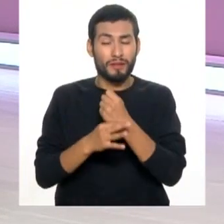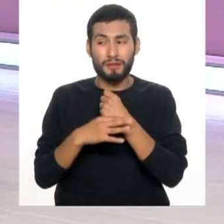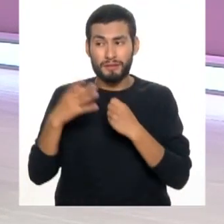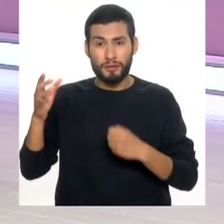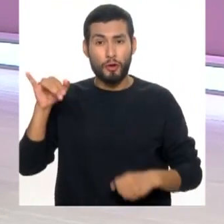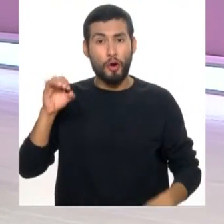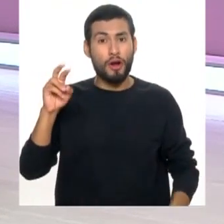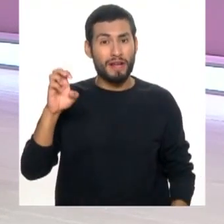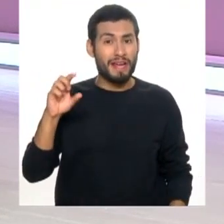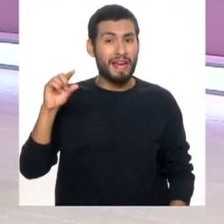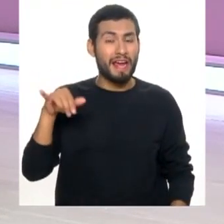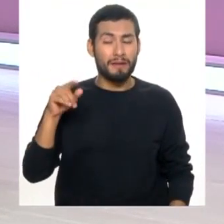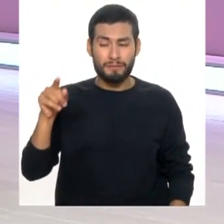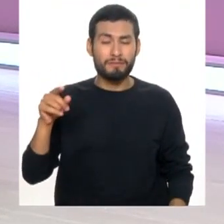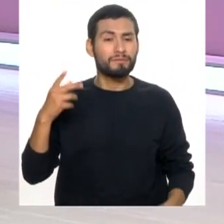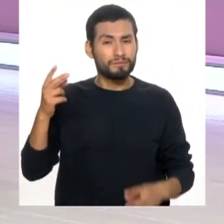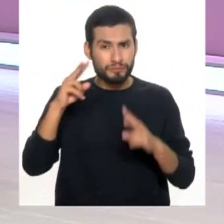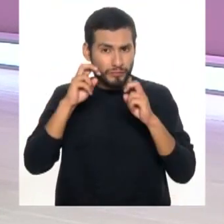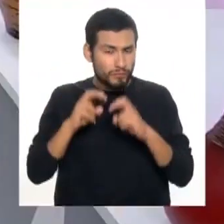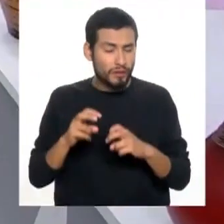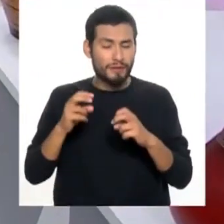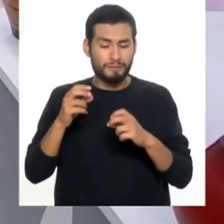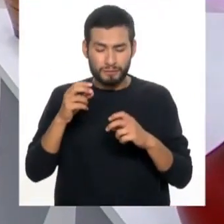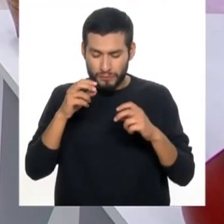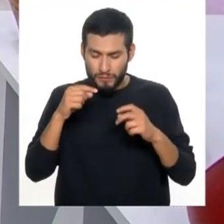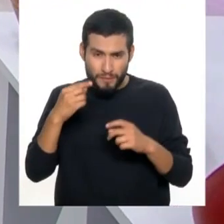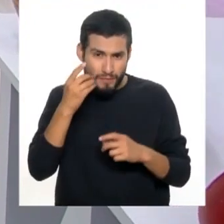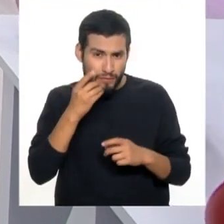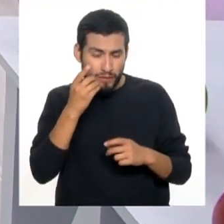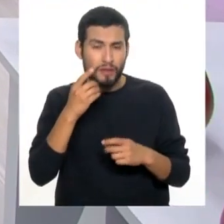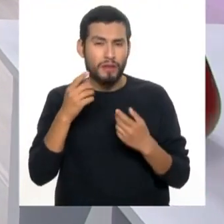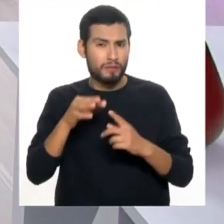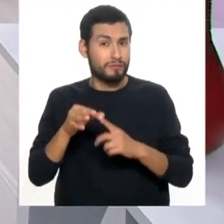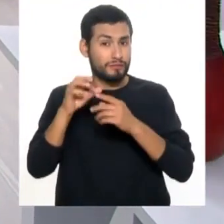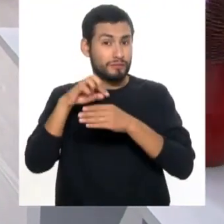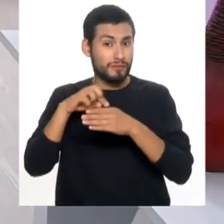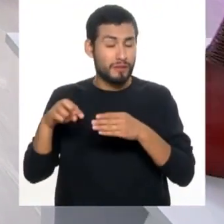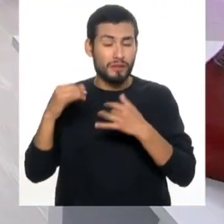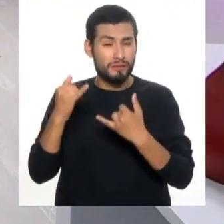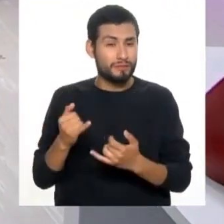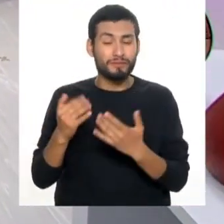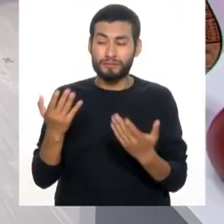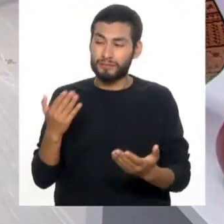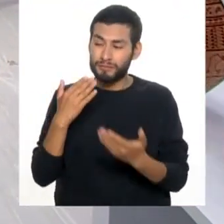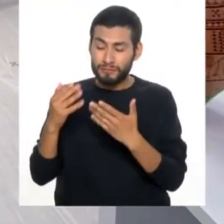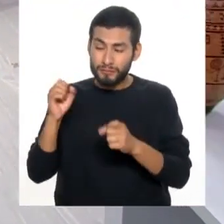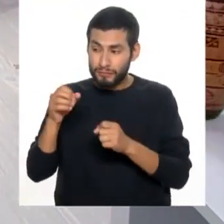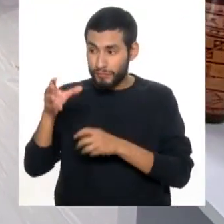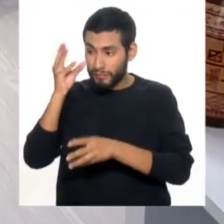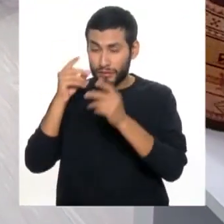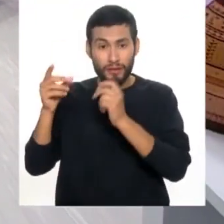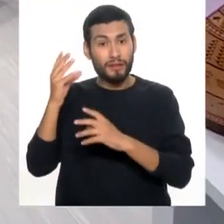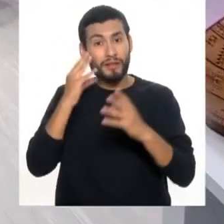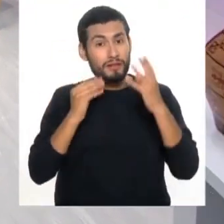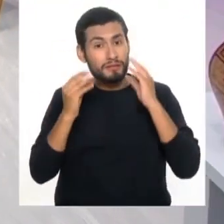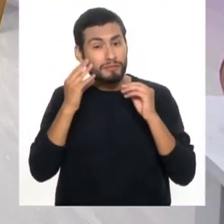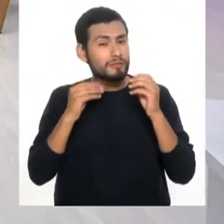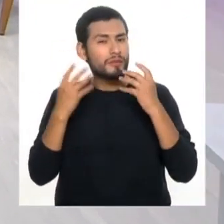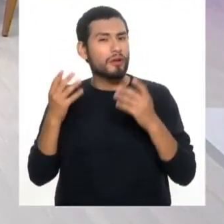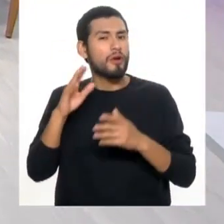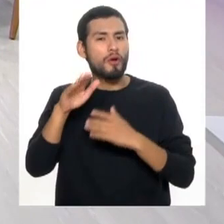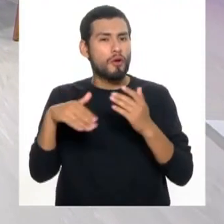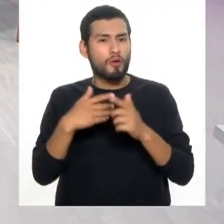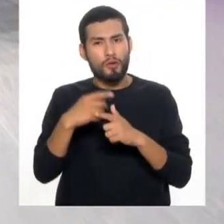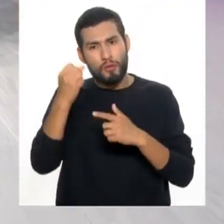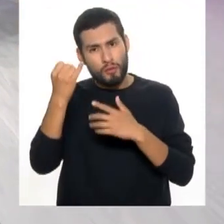Jaimes. Él es implantólogo, odontólogo y especialista con el cual vamos en realidad a aprender de sus experiencias hacia todos